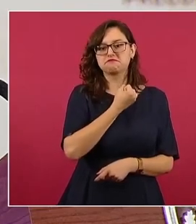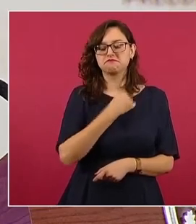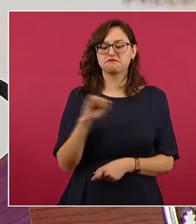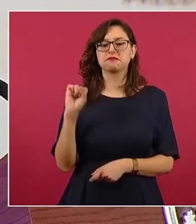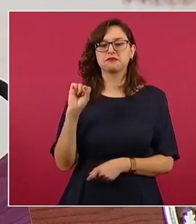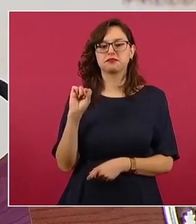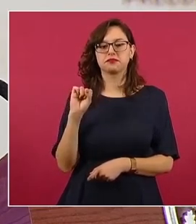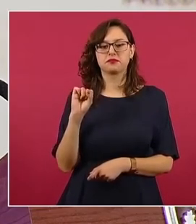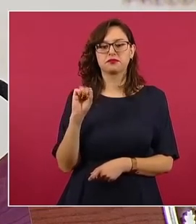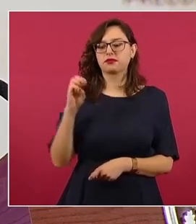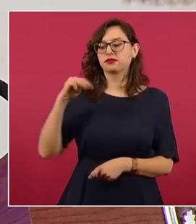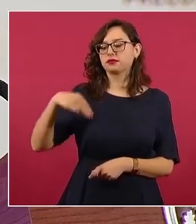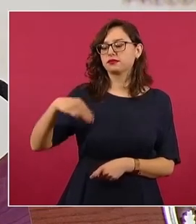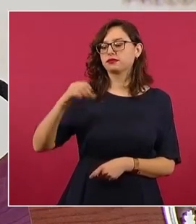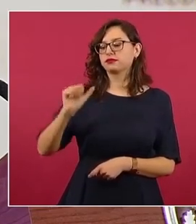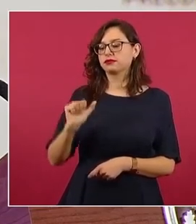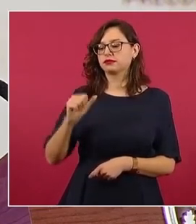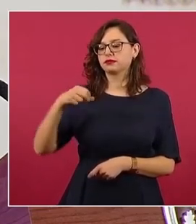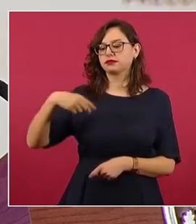Manu.